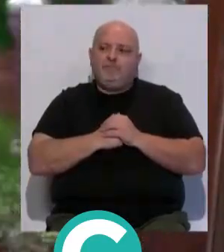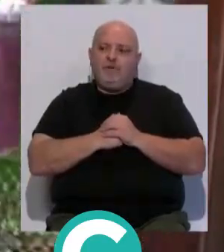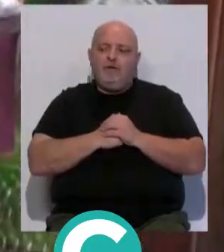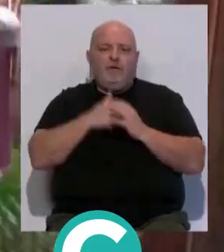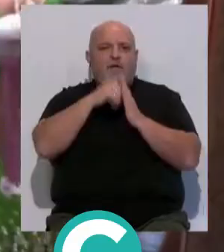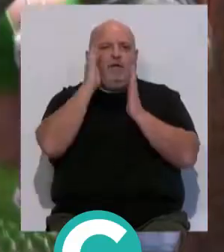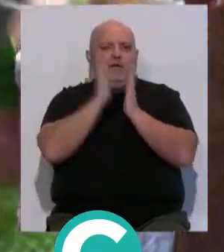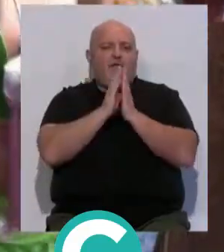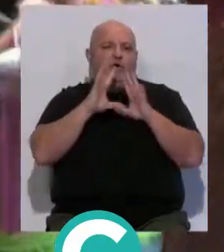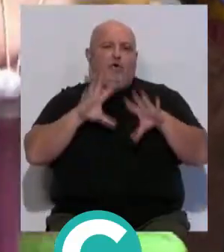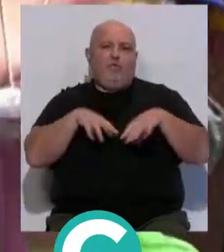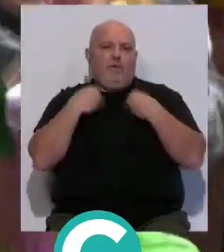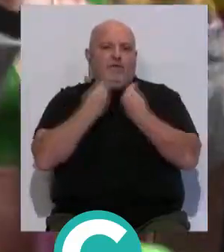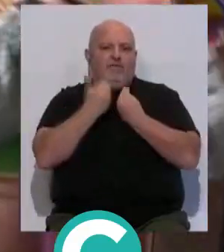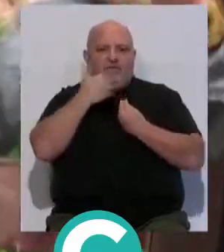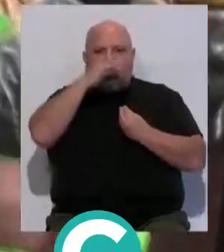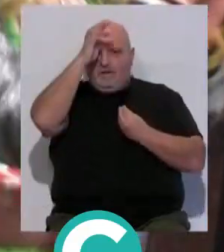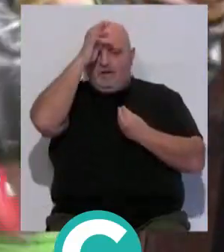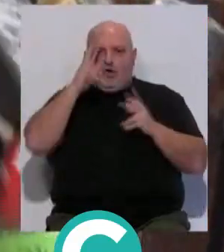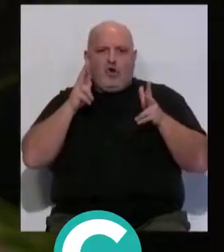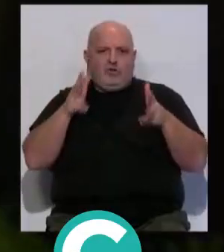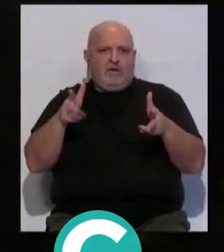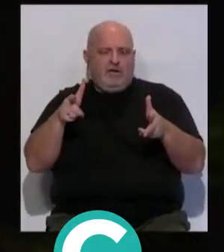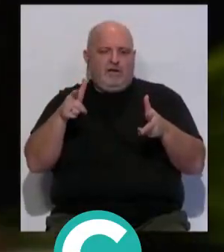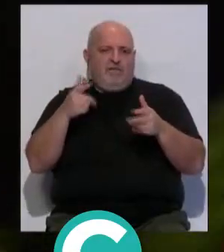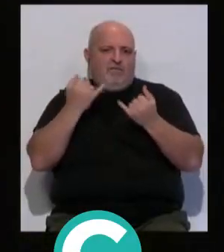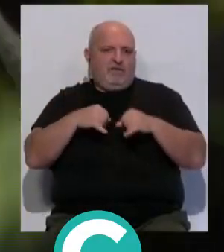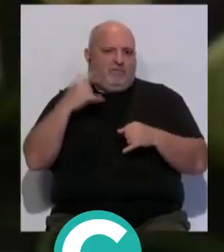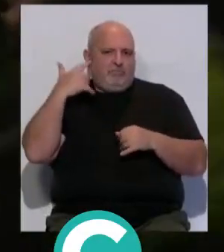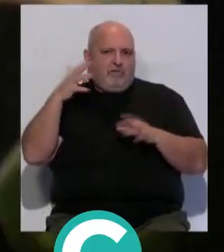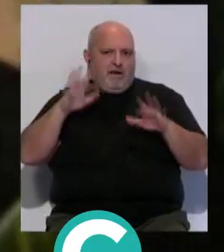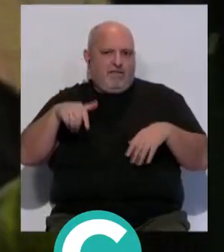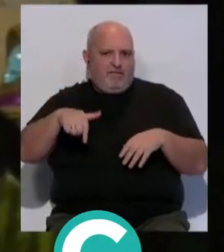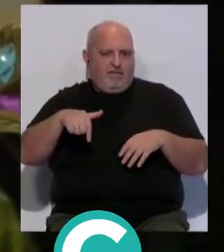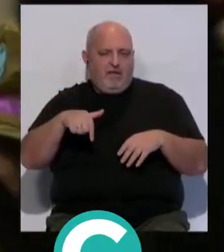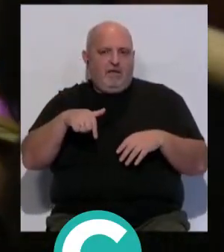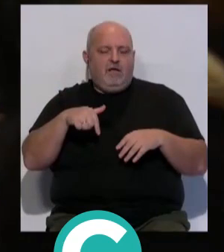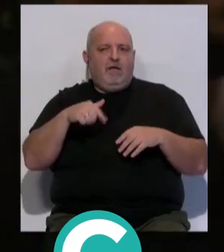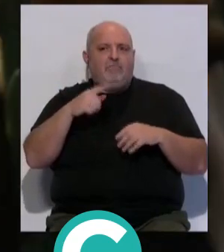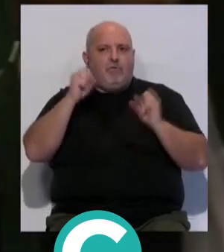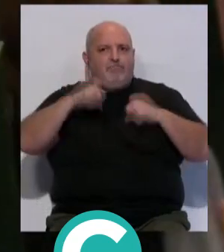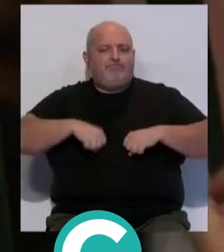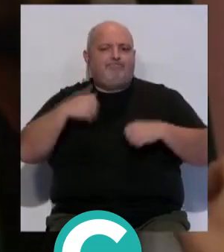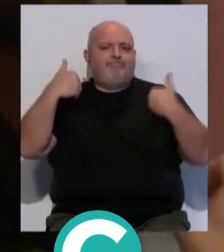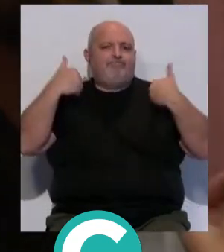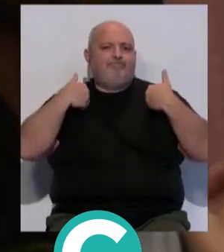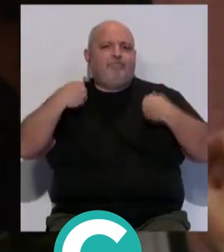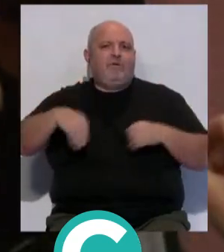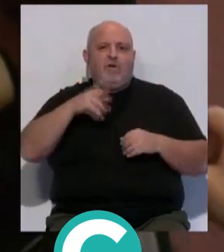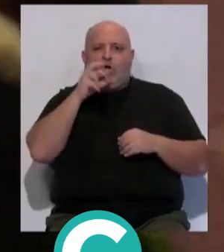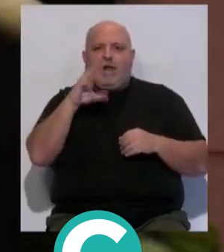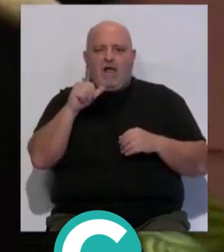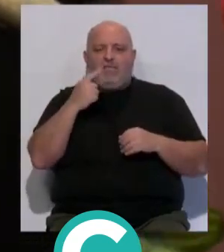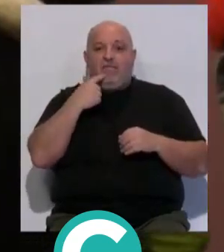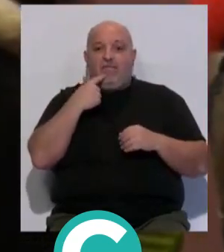Colgado el cartel de lleno el primer fin de semana en los hoteles, en la fiesta grande de la ciudad, ha sido confirmado el presidente de ORECA las